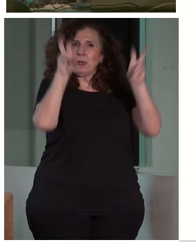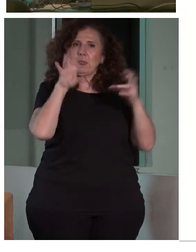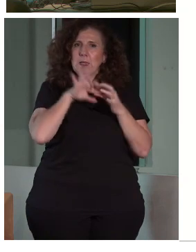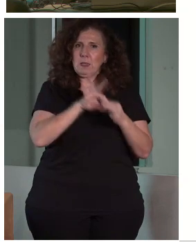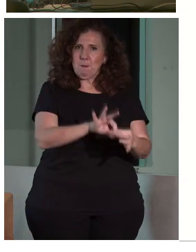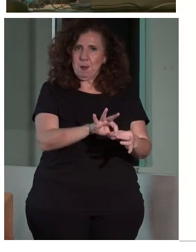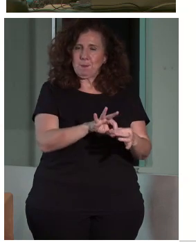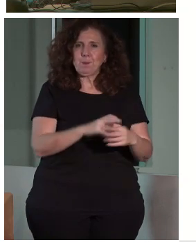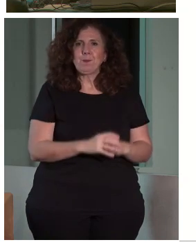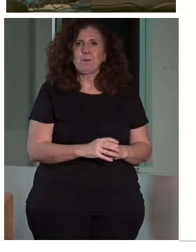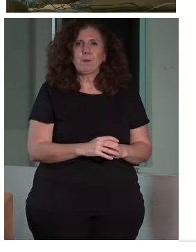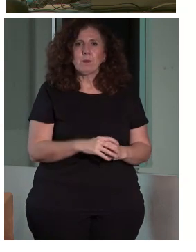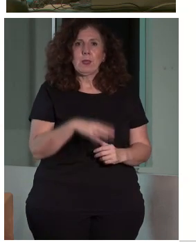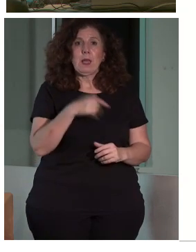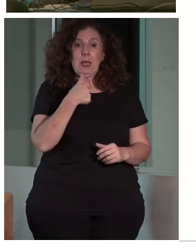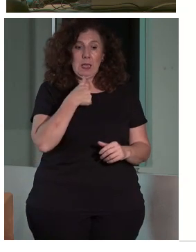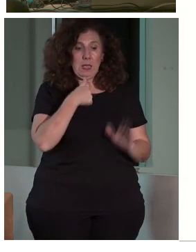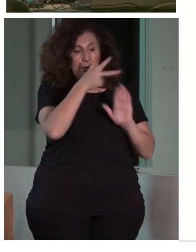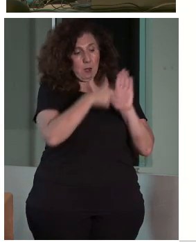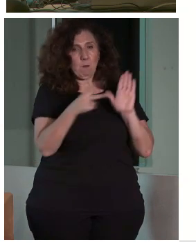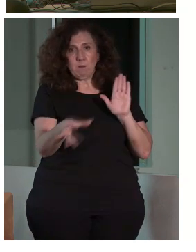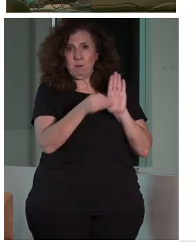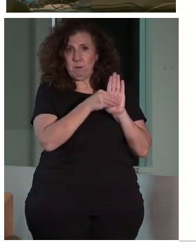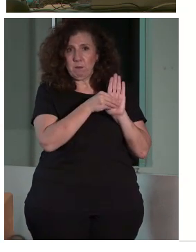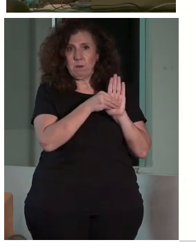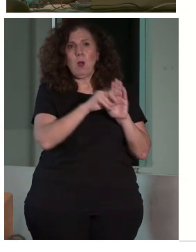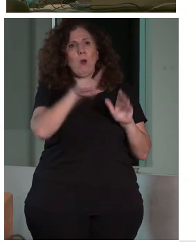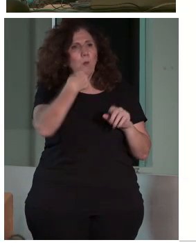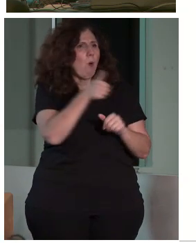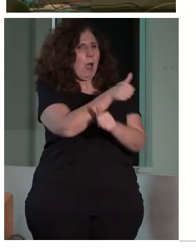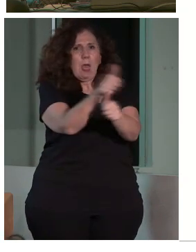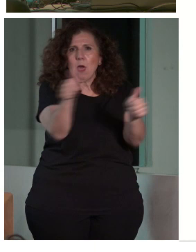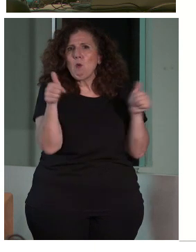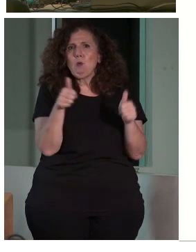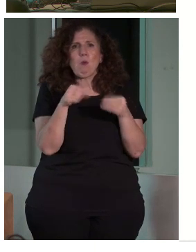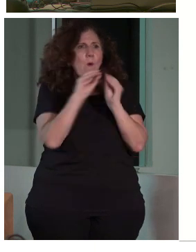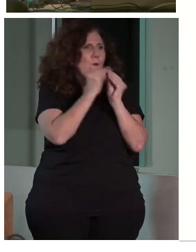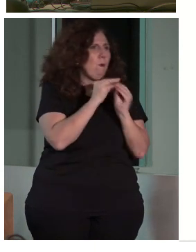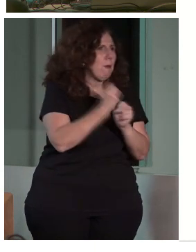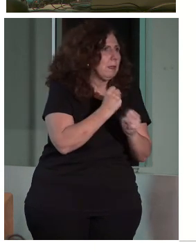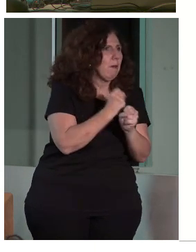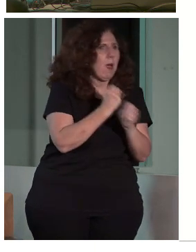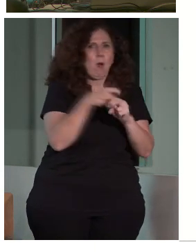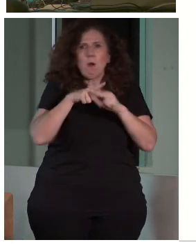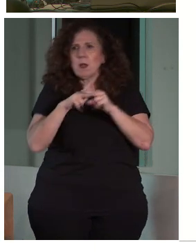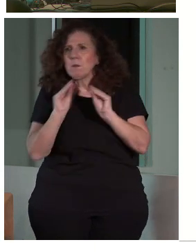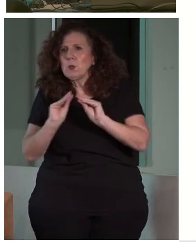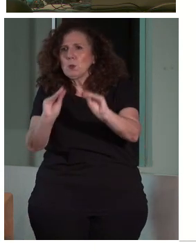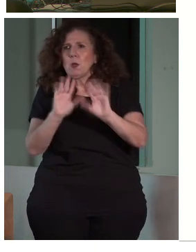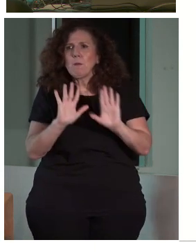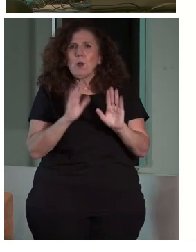¿de acuerdo? Y eso es lo que hemos recogido aquí. Luego, cada uno tiene sus métodos de trabajo, sus herramientas, pero, bueno, hay